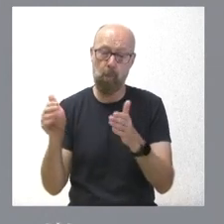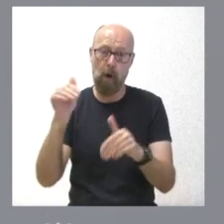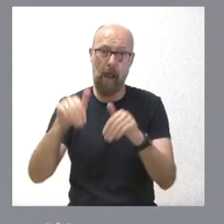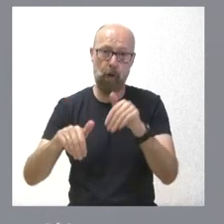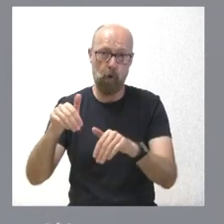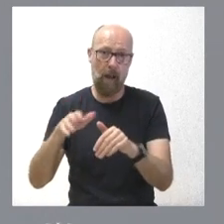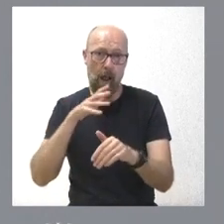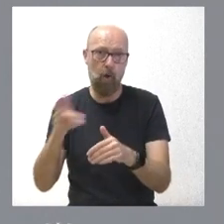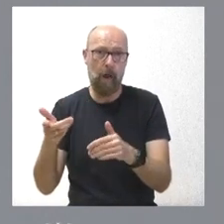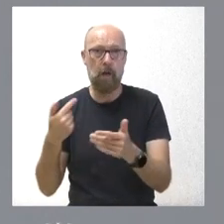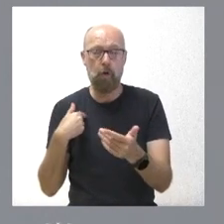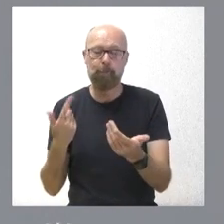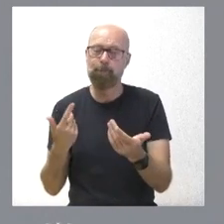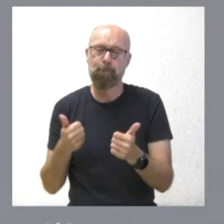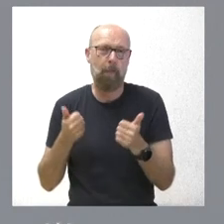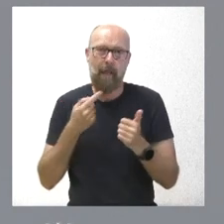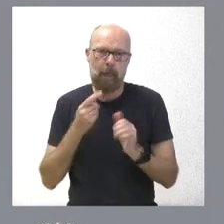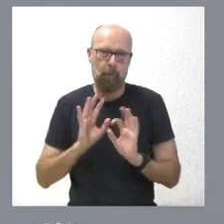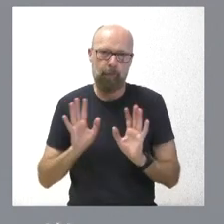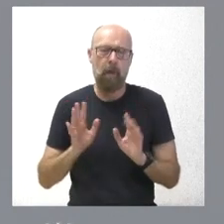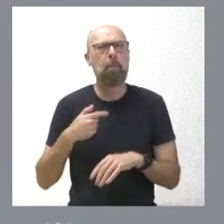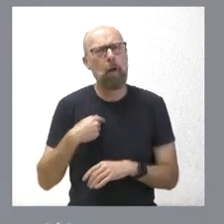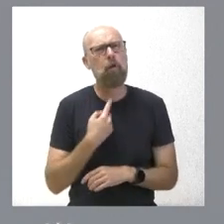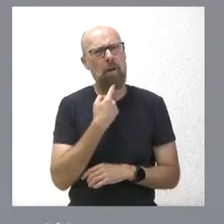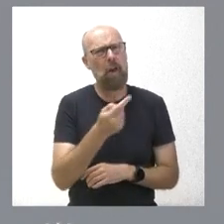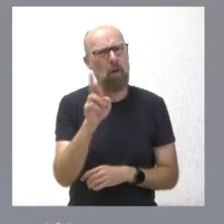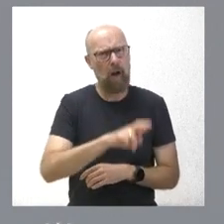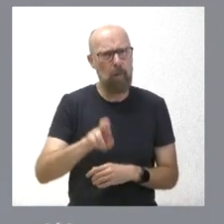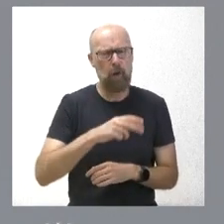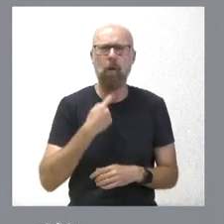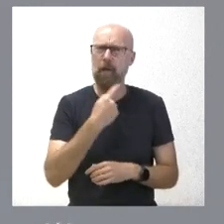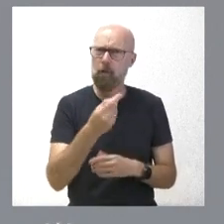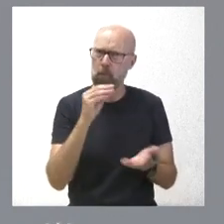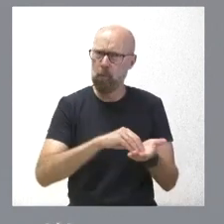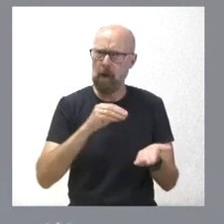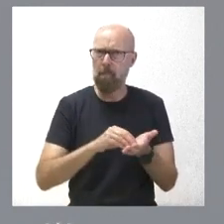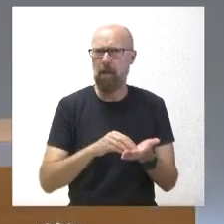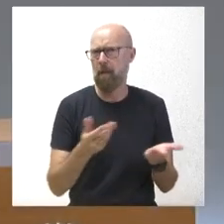pues me quedo ahí, pero me reitero en lo que hemos pensado siempre, lo que hemos hecho siempre y que vale para esta ocasión.